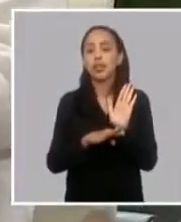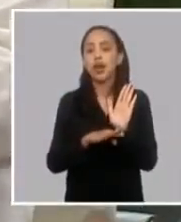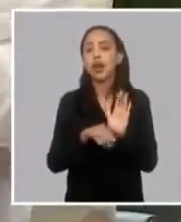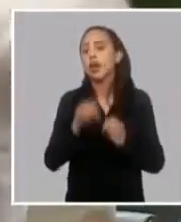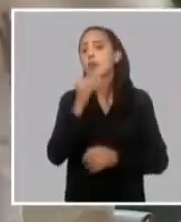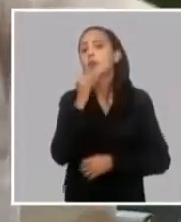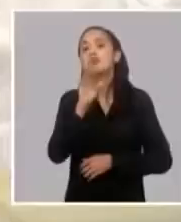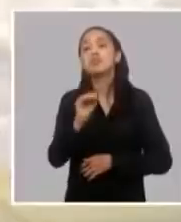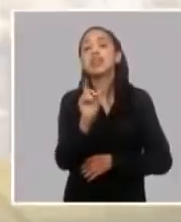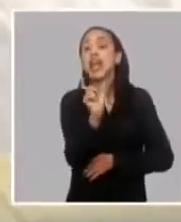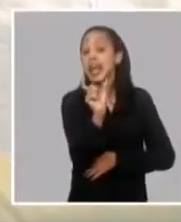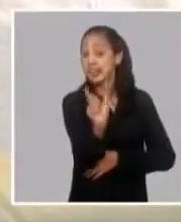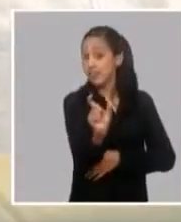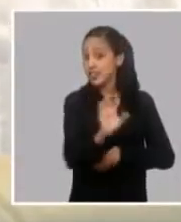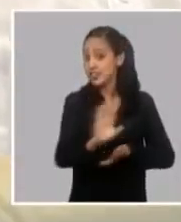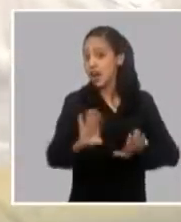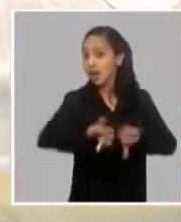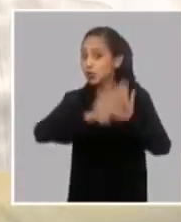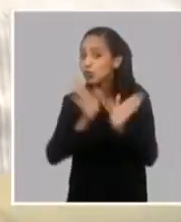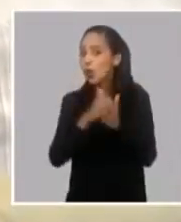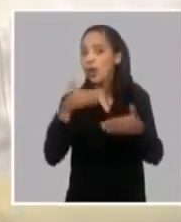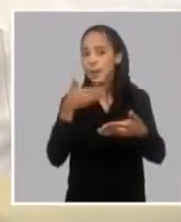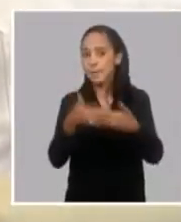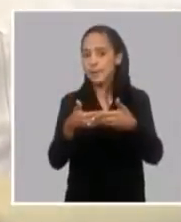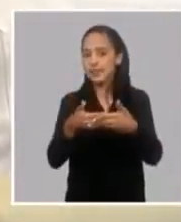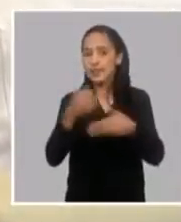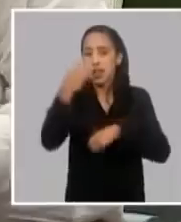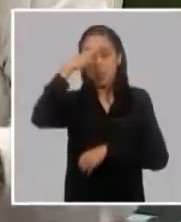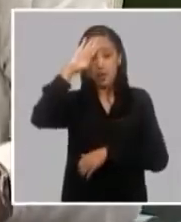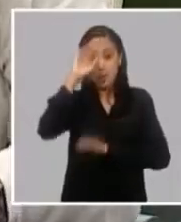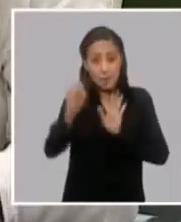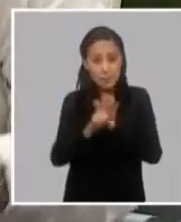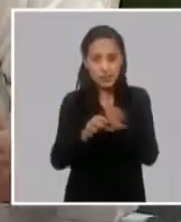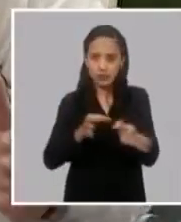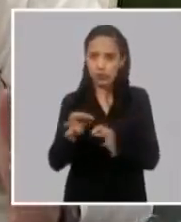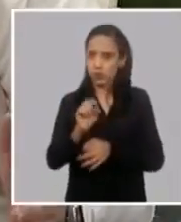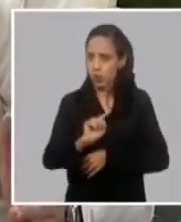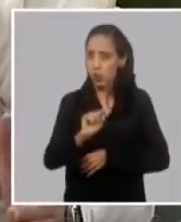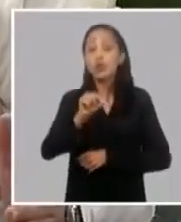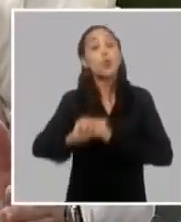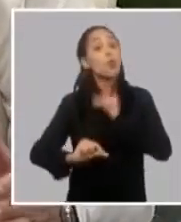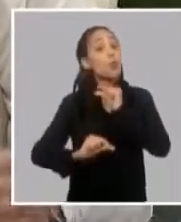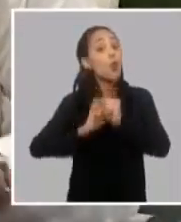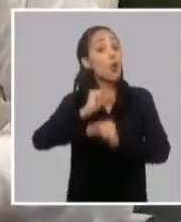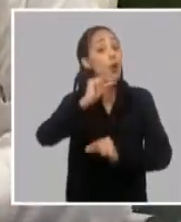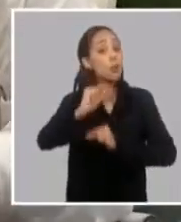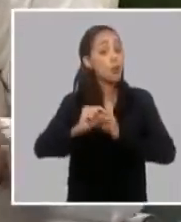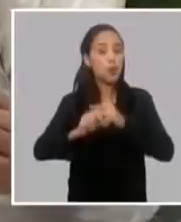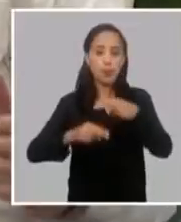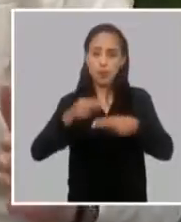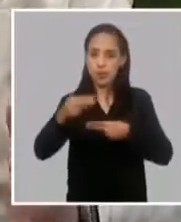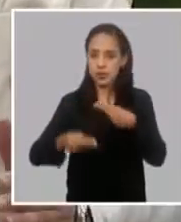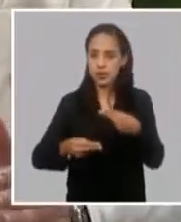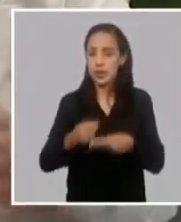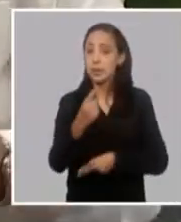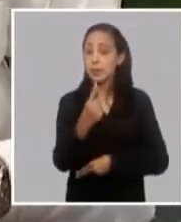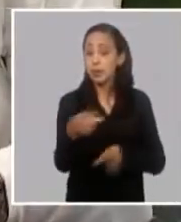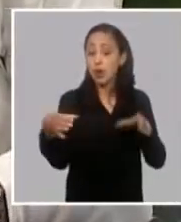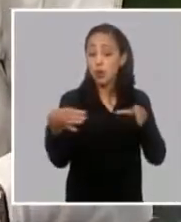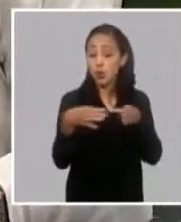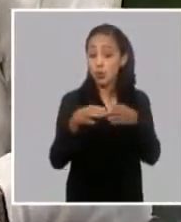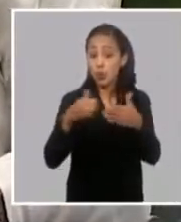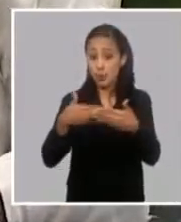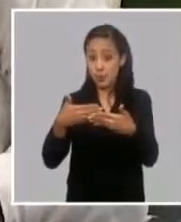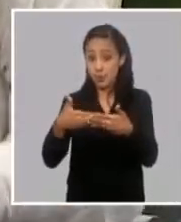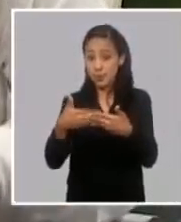de esta fecha todas las empresas del país o sea es una medida en la cual vamos a iniciar con una gradualidad vamos a empezar por un conjunto de empresas hay que